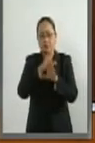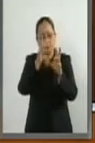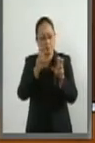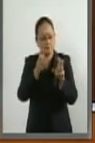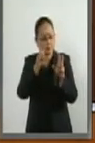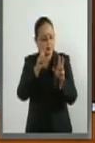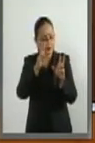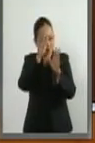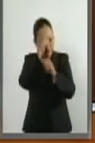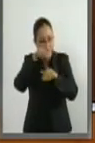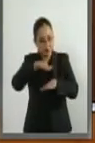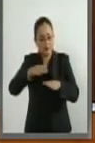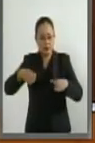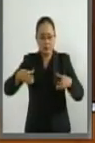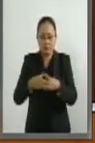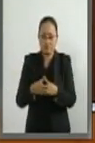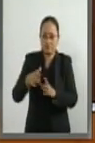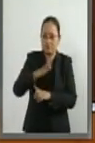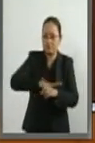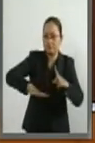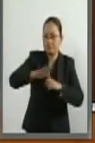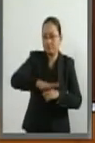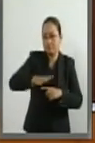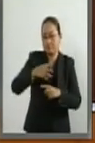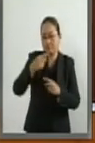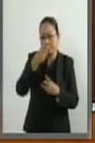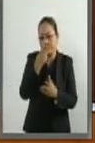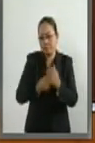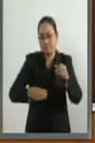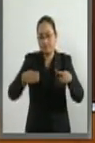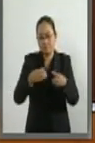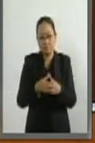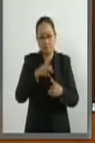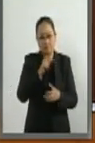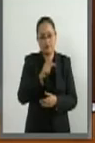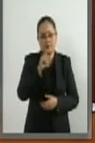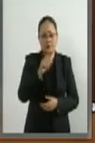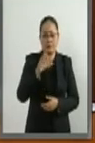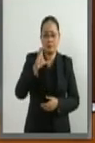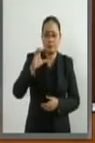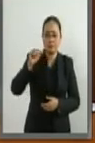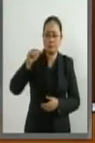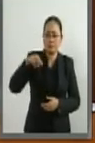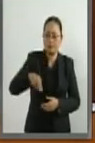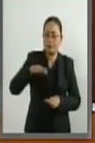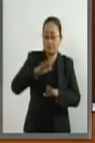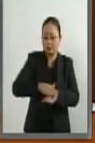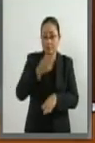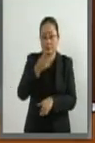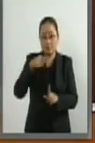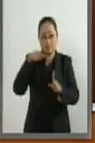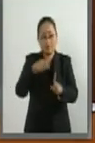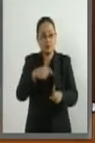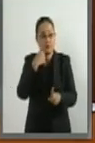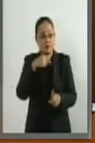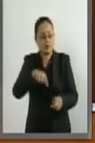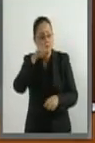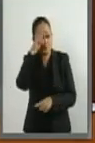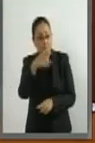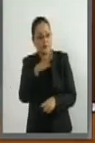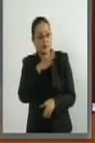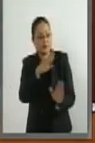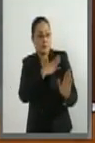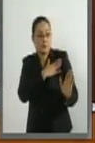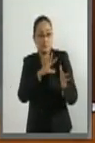Cooperación Ambiental Trilateral que acompaña al Tratado de Libre Comercio. Al respecto, nuestro país tiene numerosos